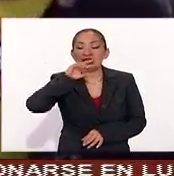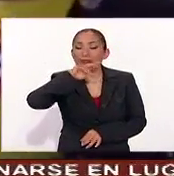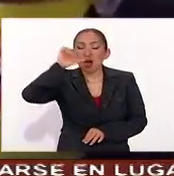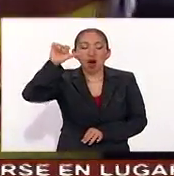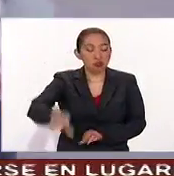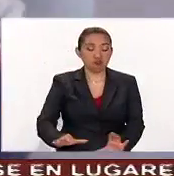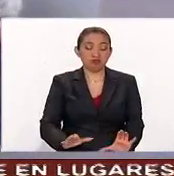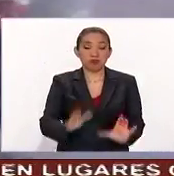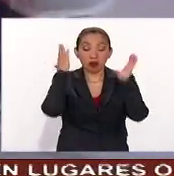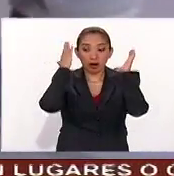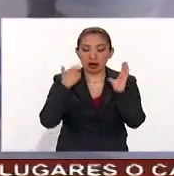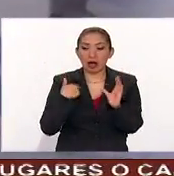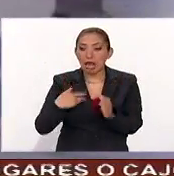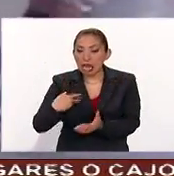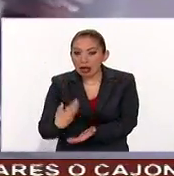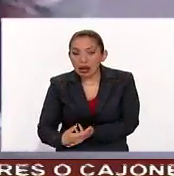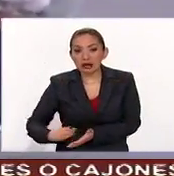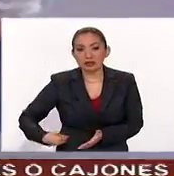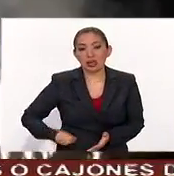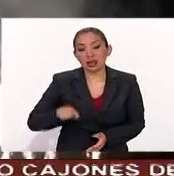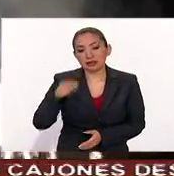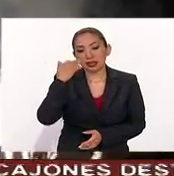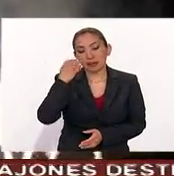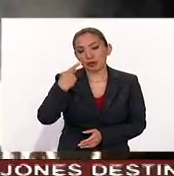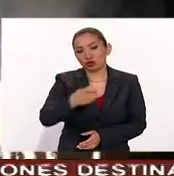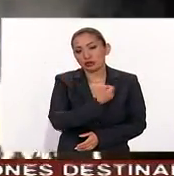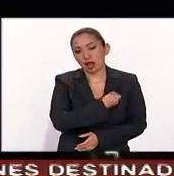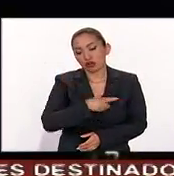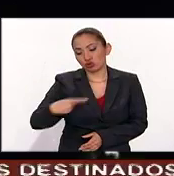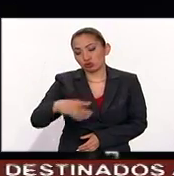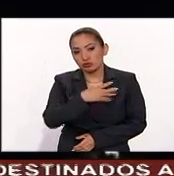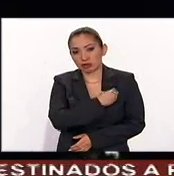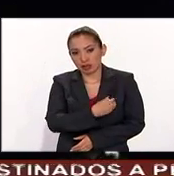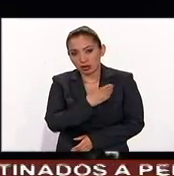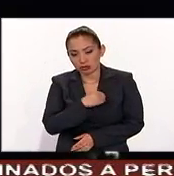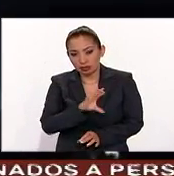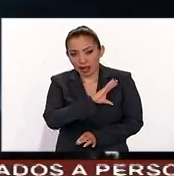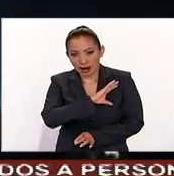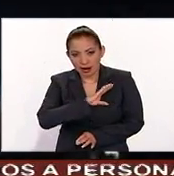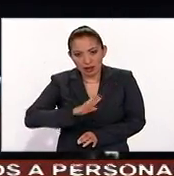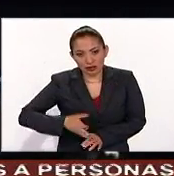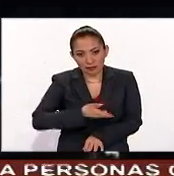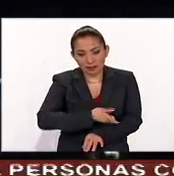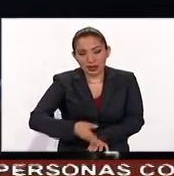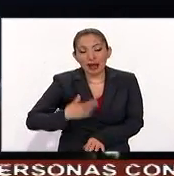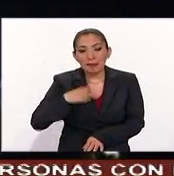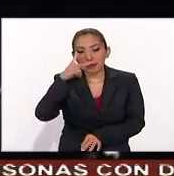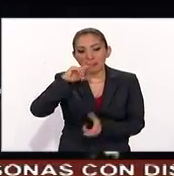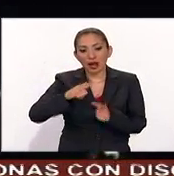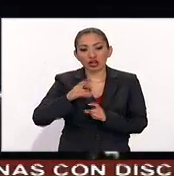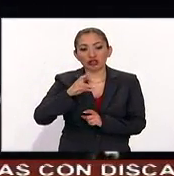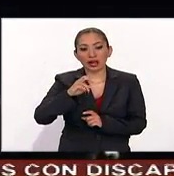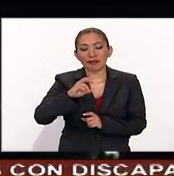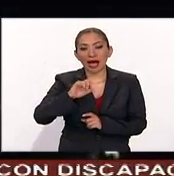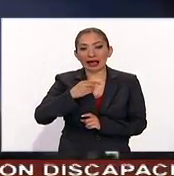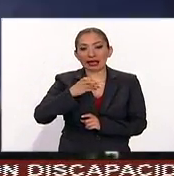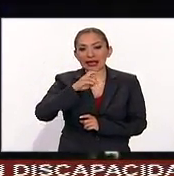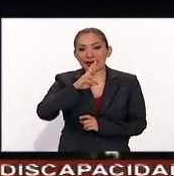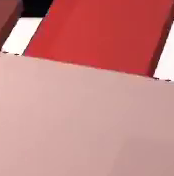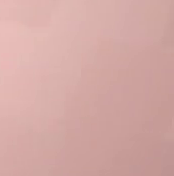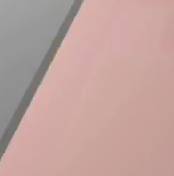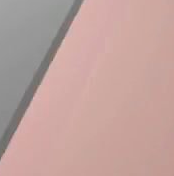cerrar de ojos. Esta temporada, cuide su salud y la de sus seres queridos. Para México al Día, Rosalba Aguirre.